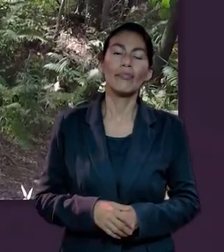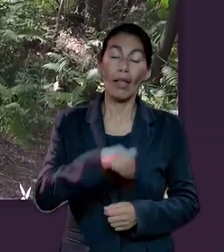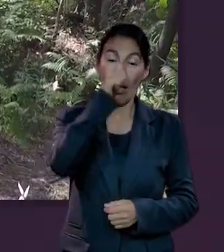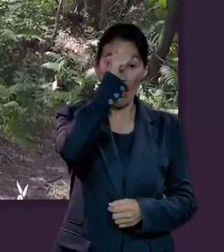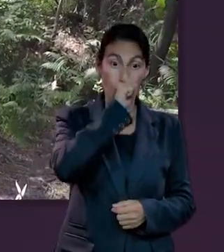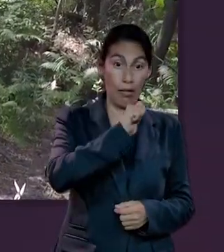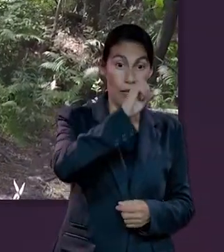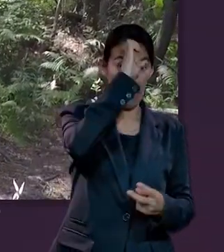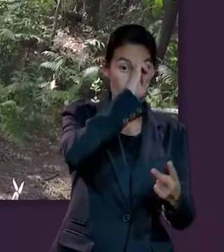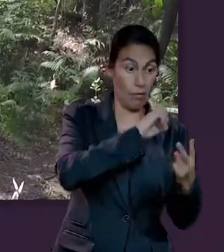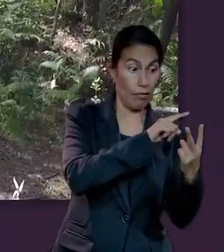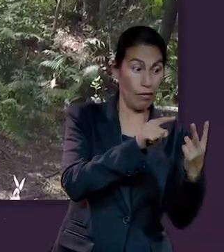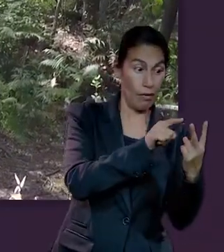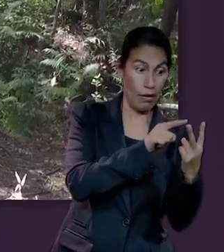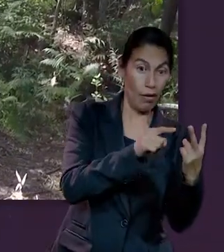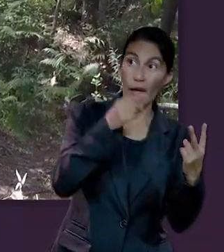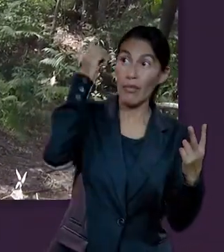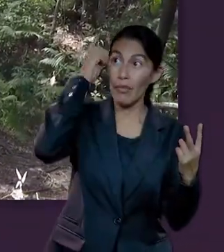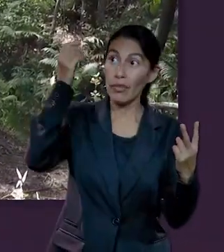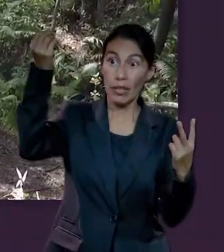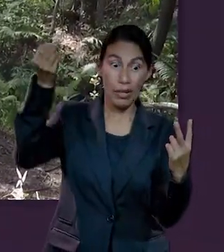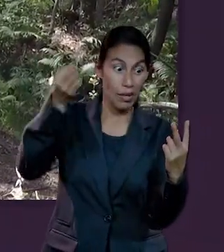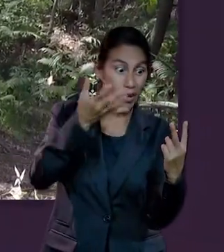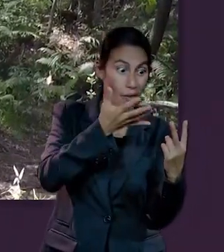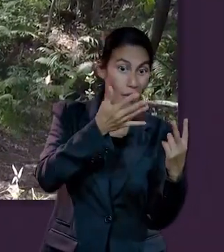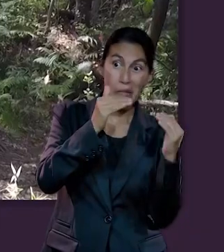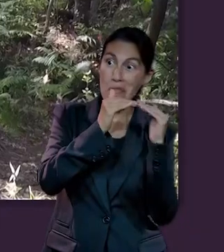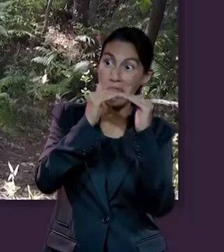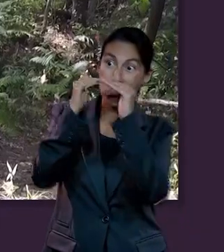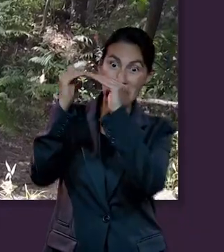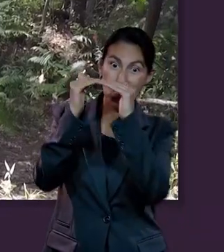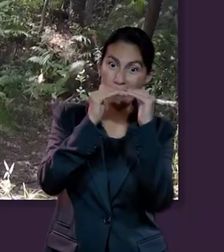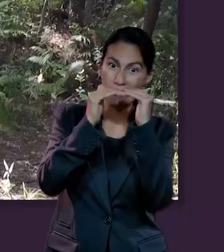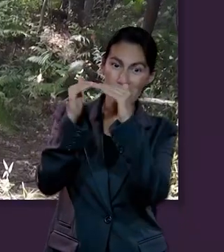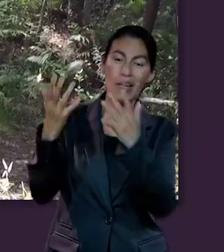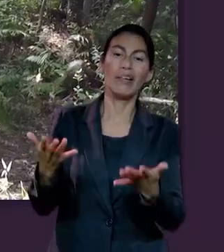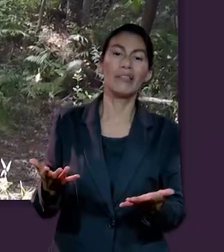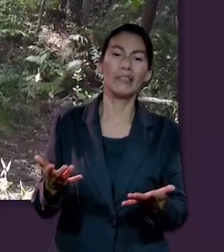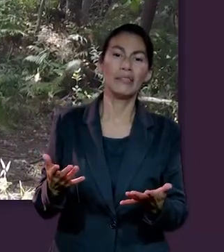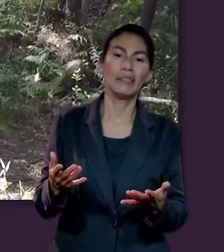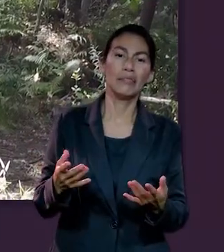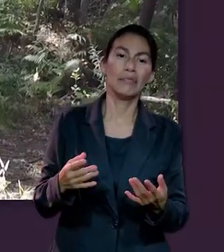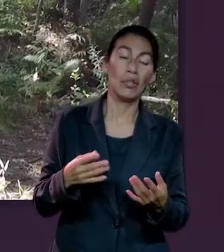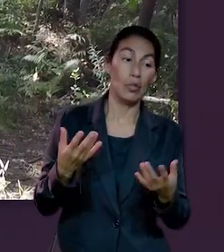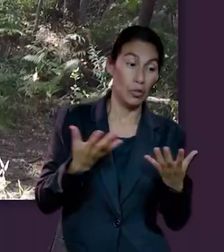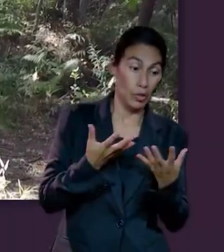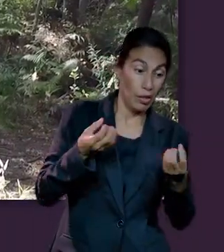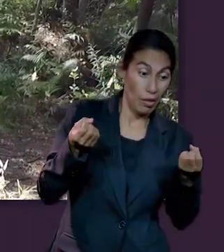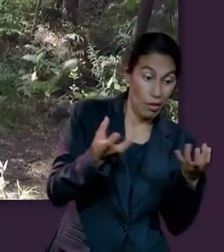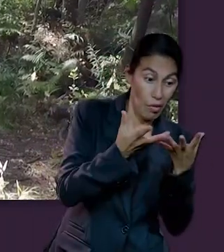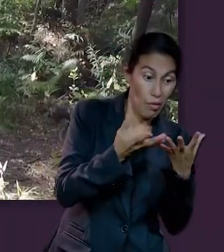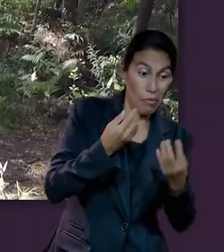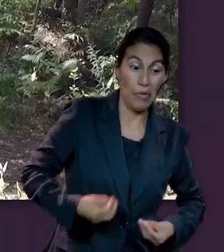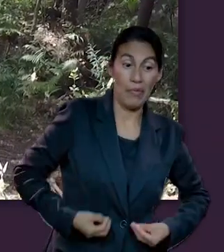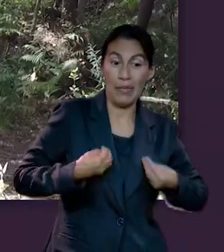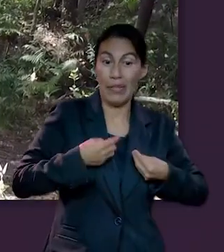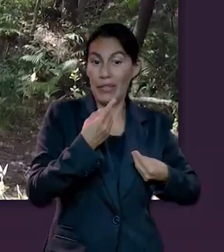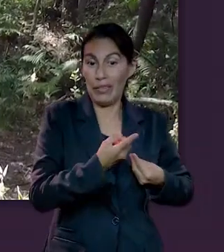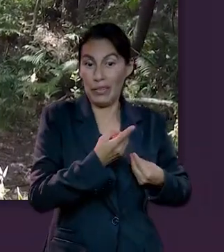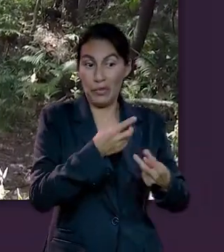y Eva fueron creados a su imagen y semejanza y fueron perfilados para vivir para siempre,